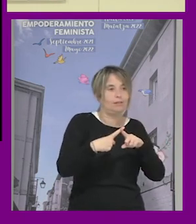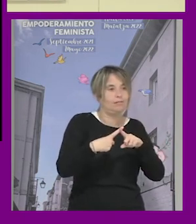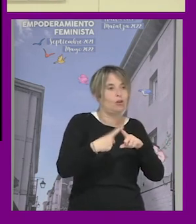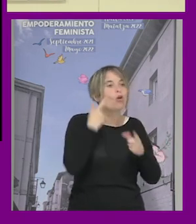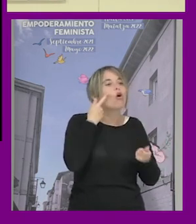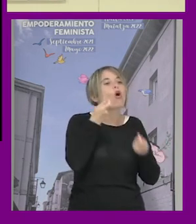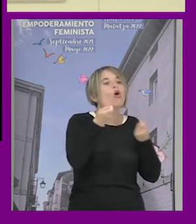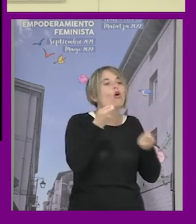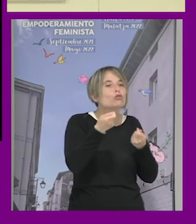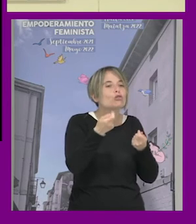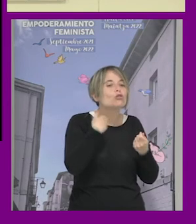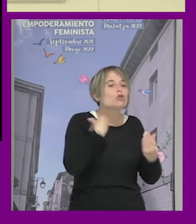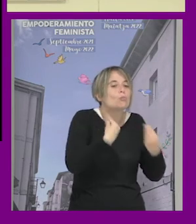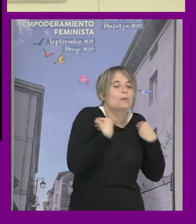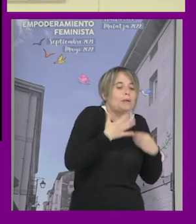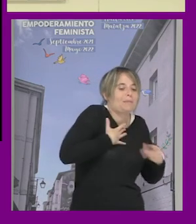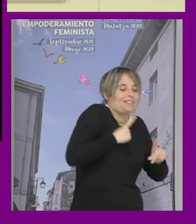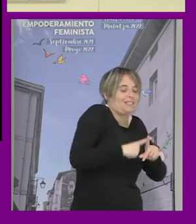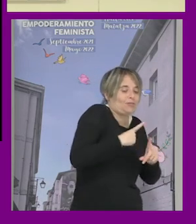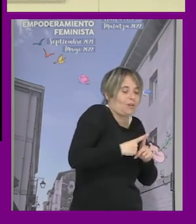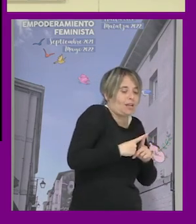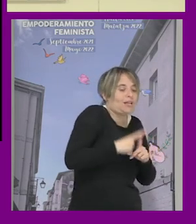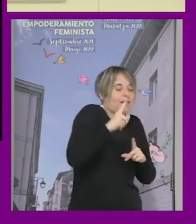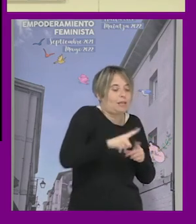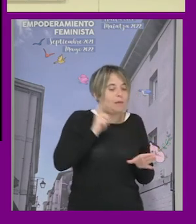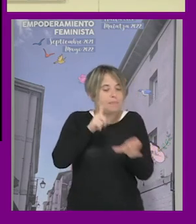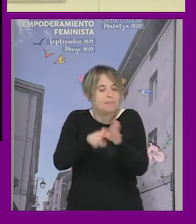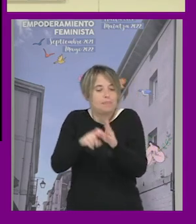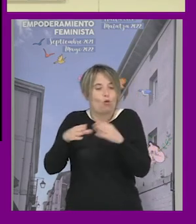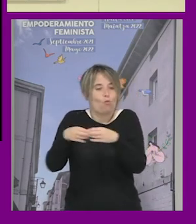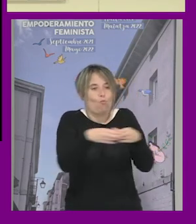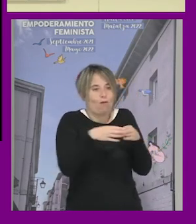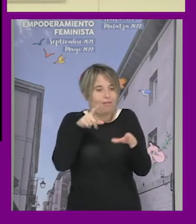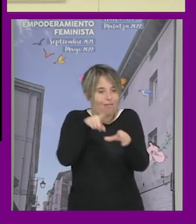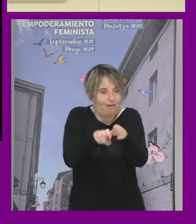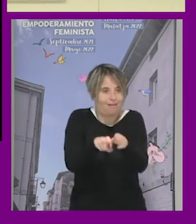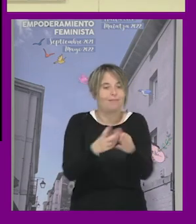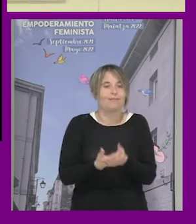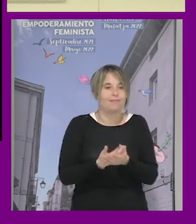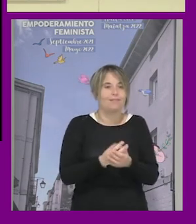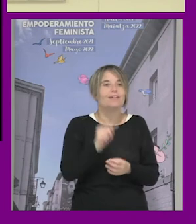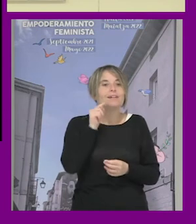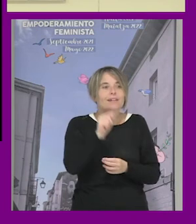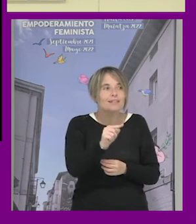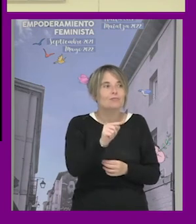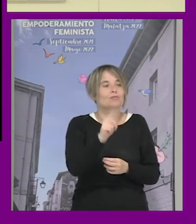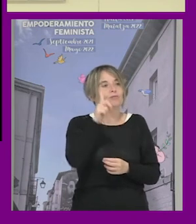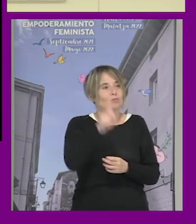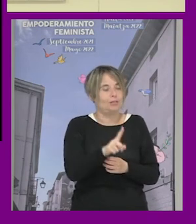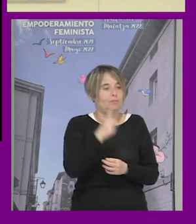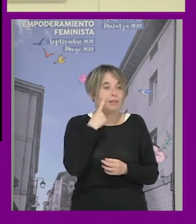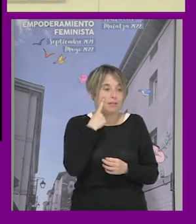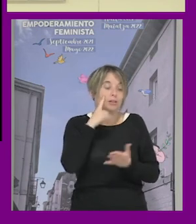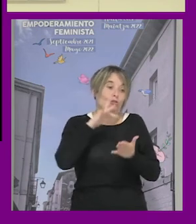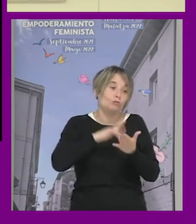cómo consigo vivir mi sexualidad y al mismo tiempo mantener mi vínculo comunitario y eso las posibilidades estaban muy